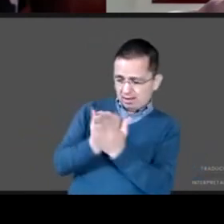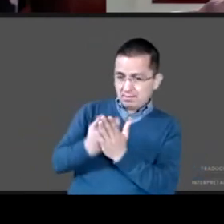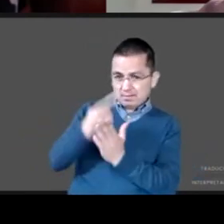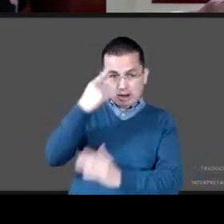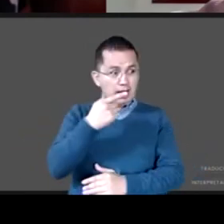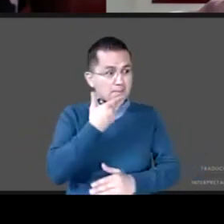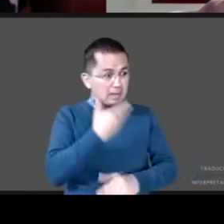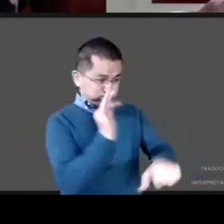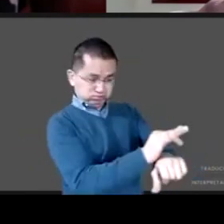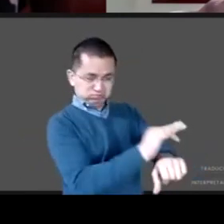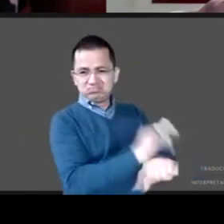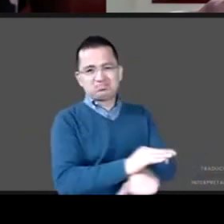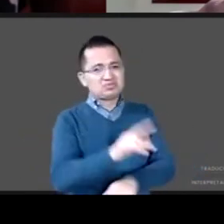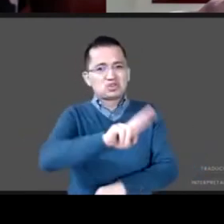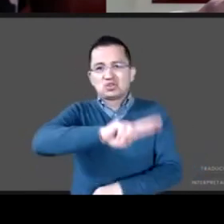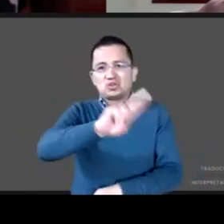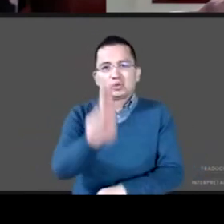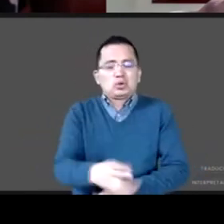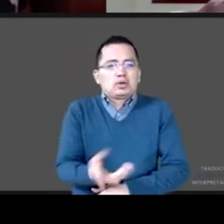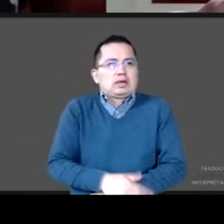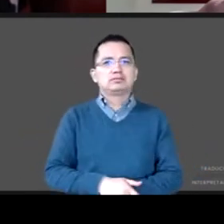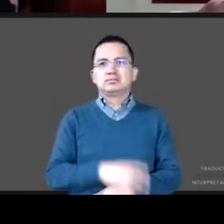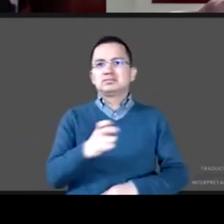que se llaman espacios privados